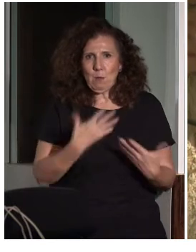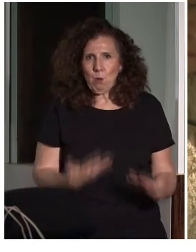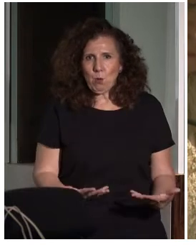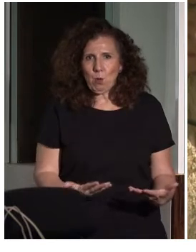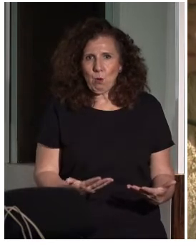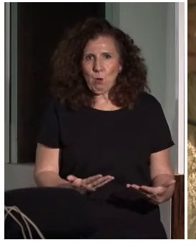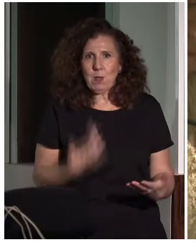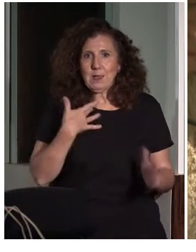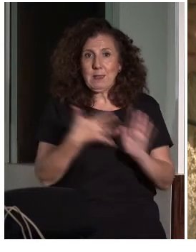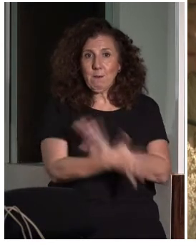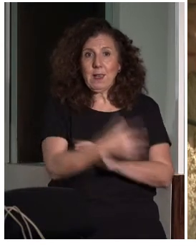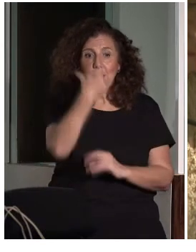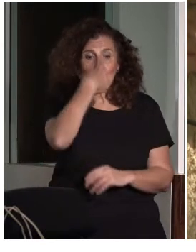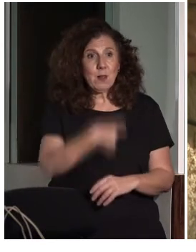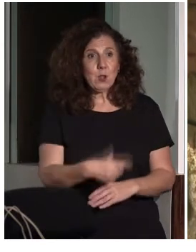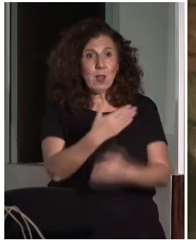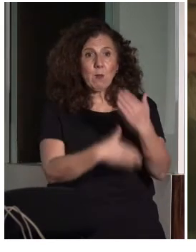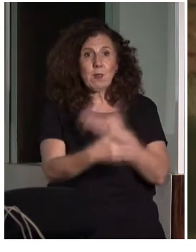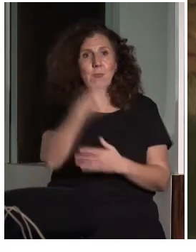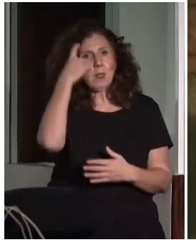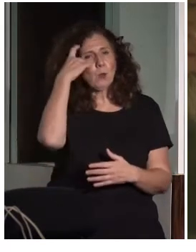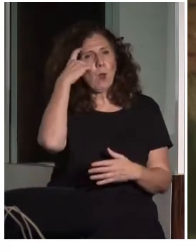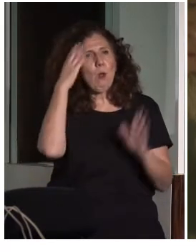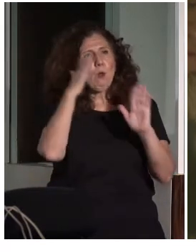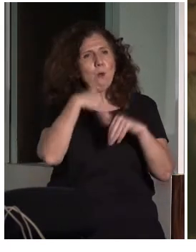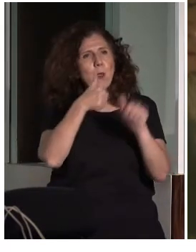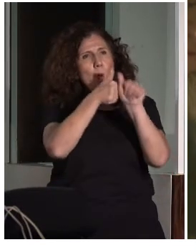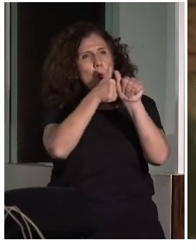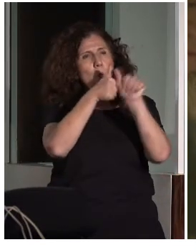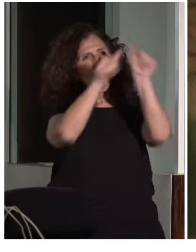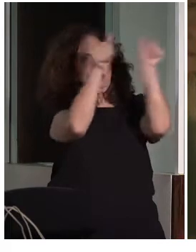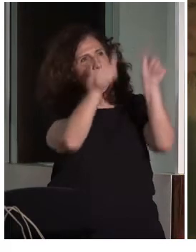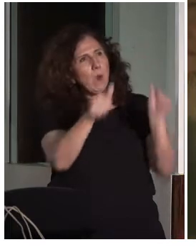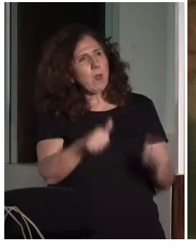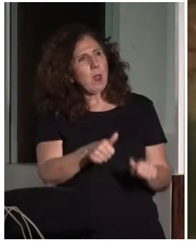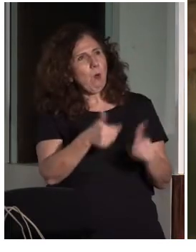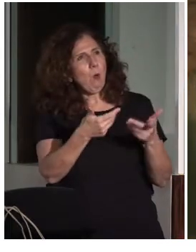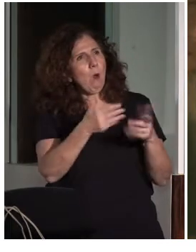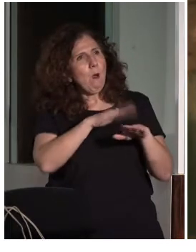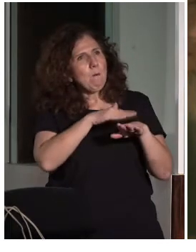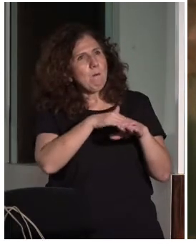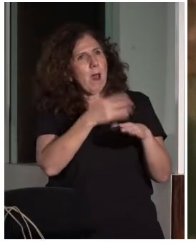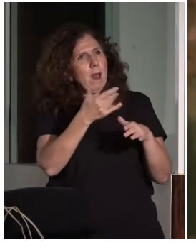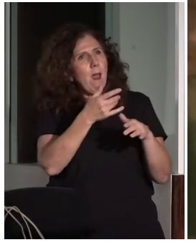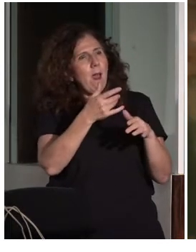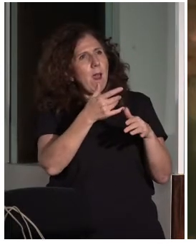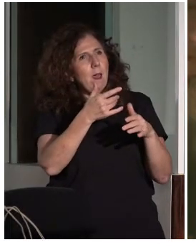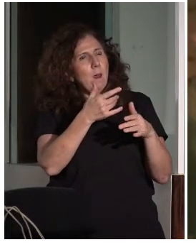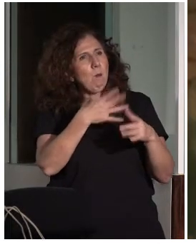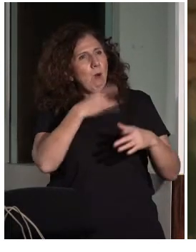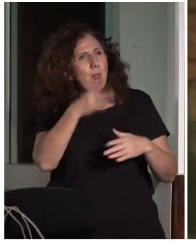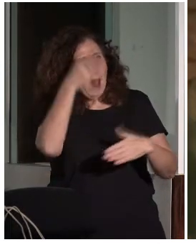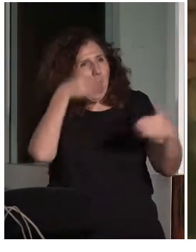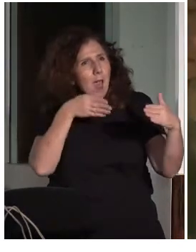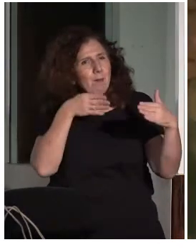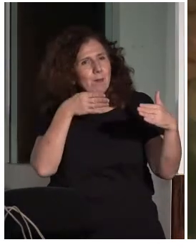discapacidad intelectual no tienen un referente a la hora de acercarse al disfrute del patrimonio. Si no